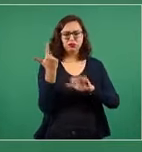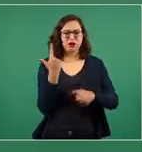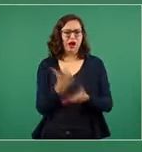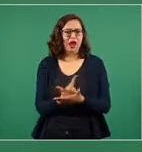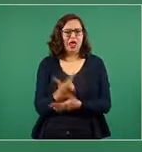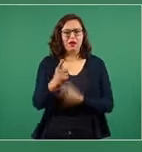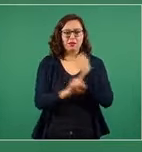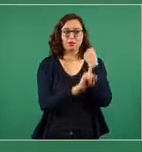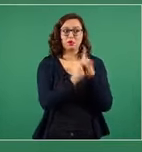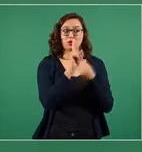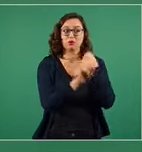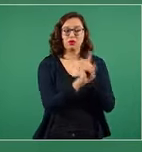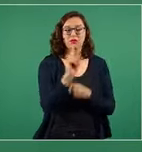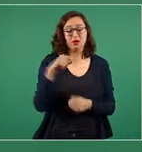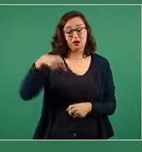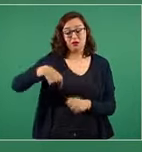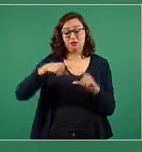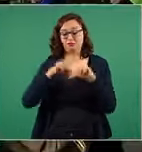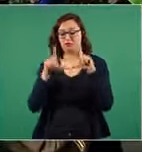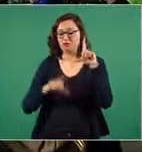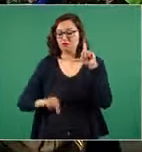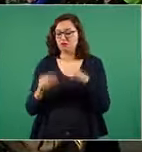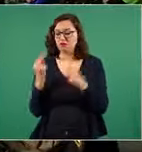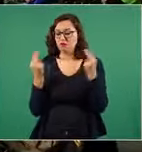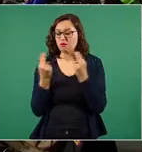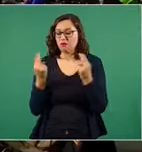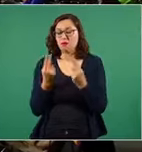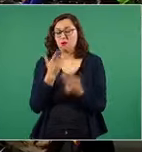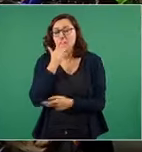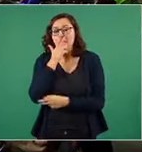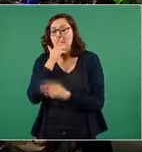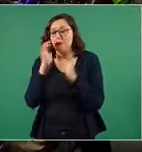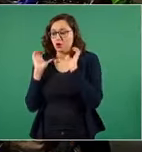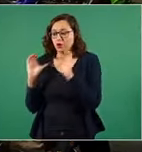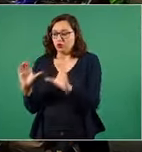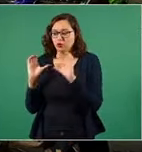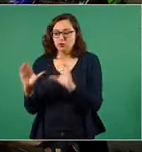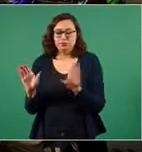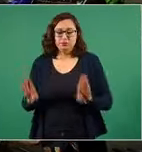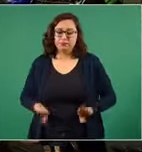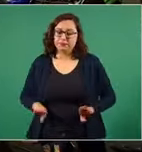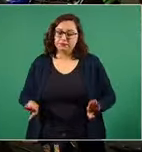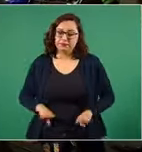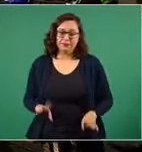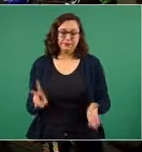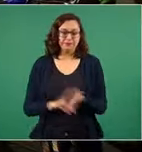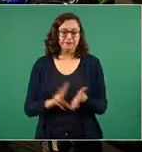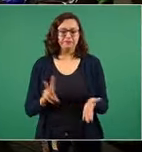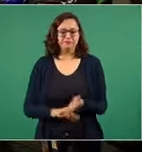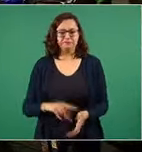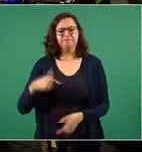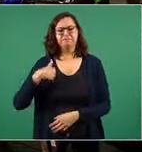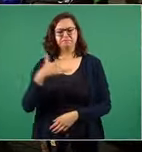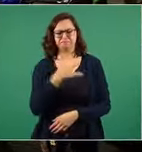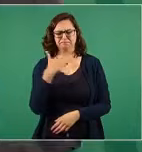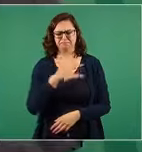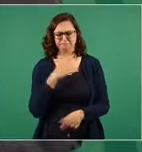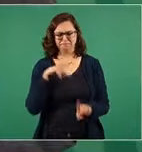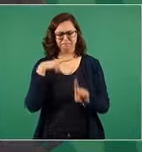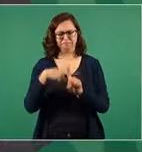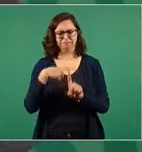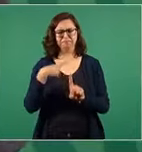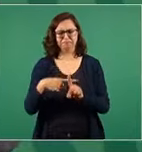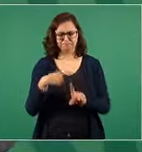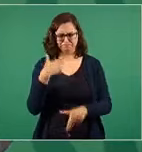Nosotros tenemos que cuidar eso. Y yo estoy optimista y vamos